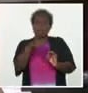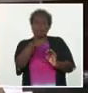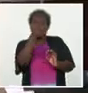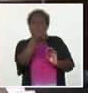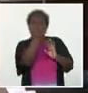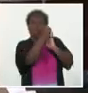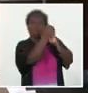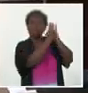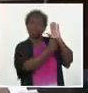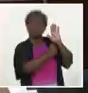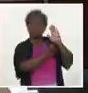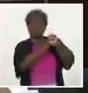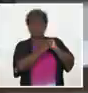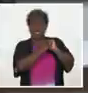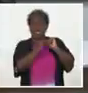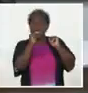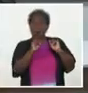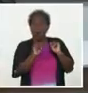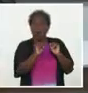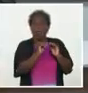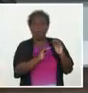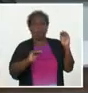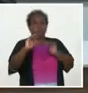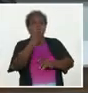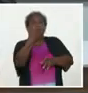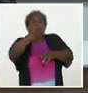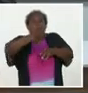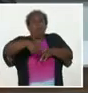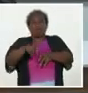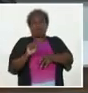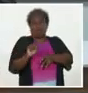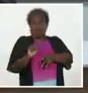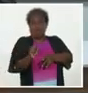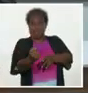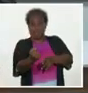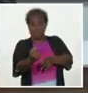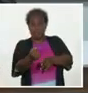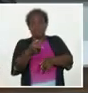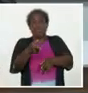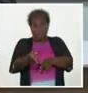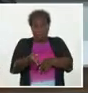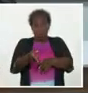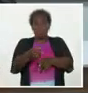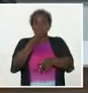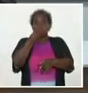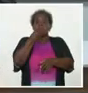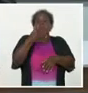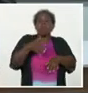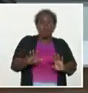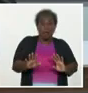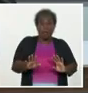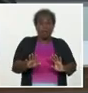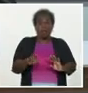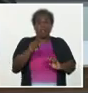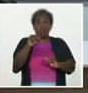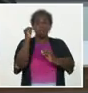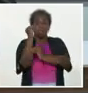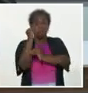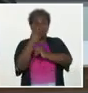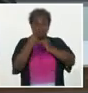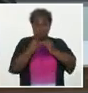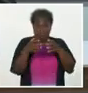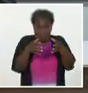Tenemos que pasar a otro nivel de exigencia. Cuando existe una posibilidad, un potencial